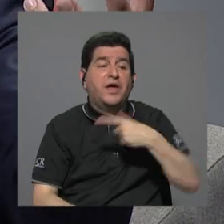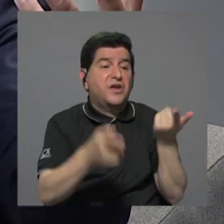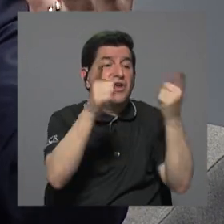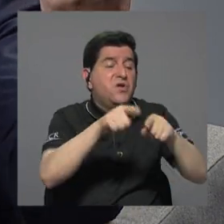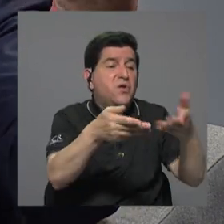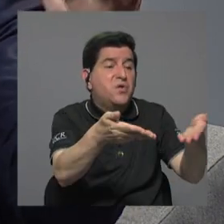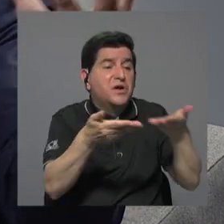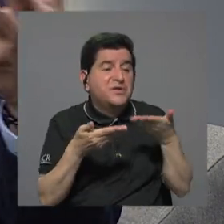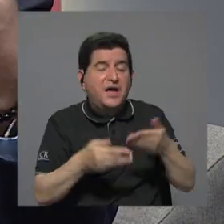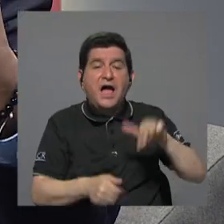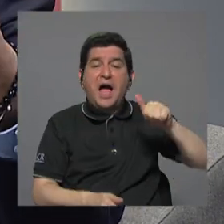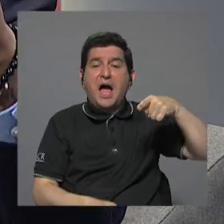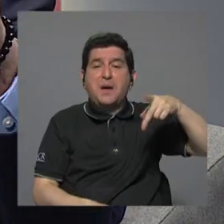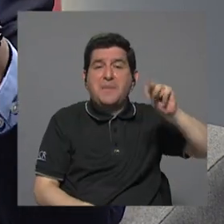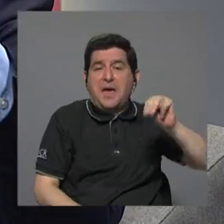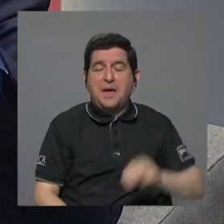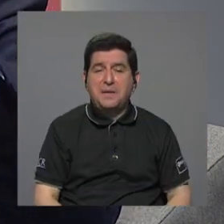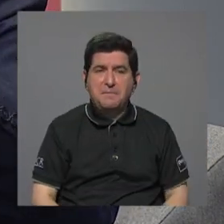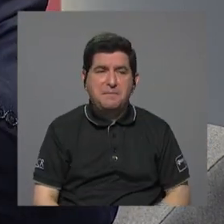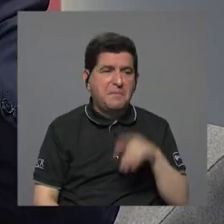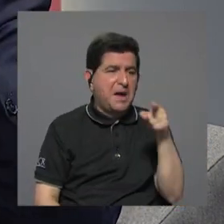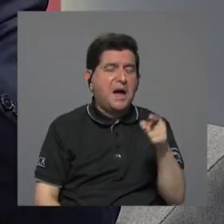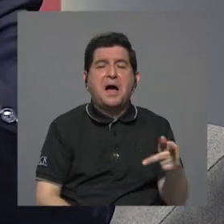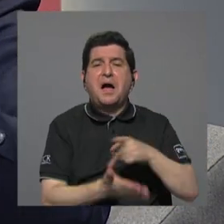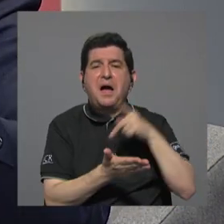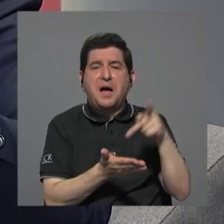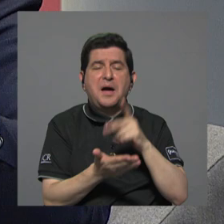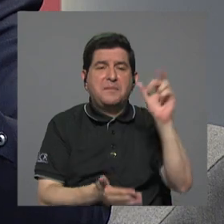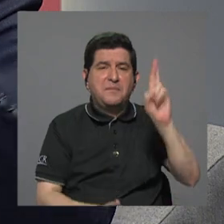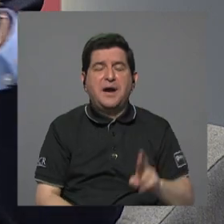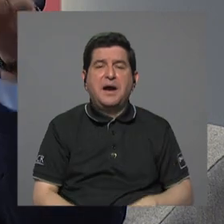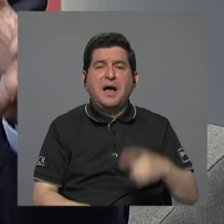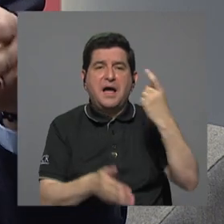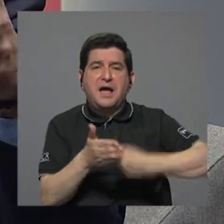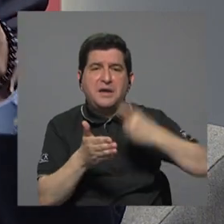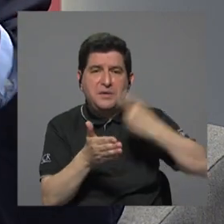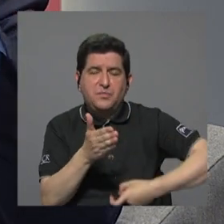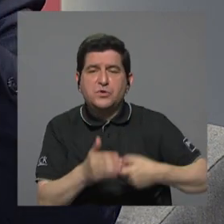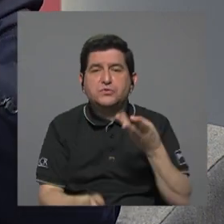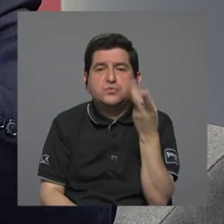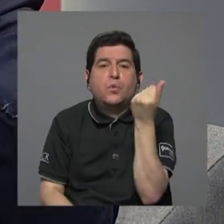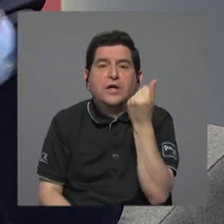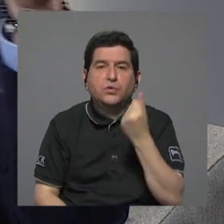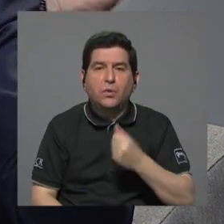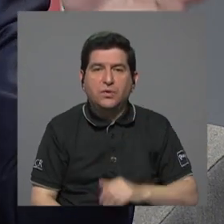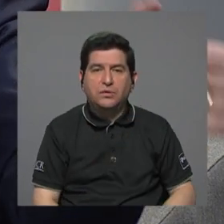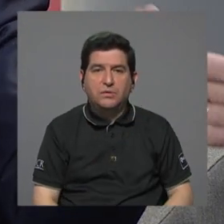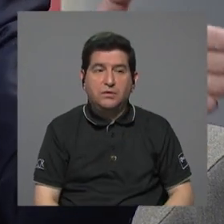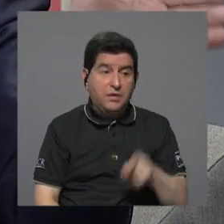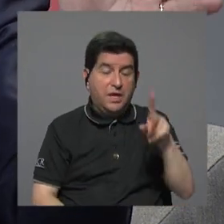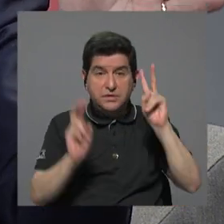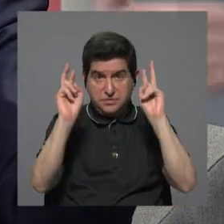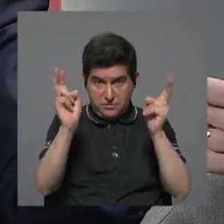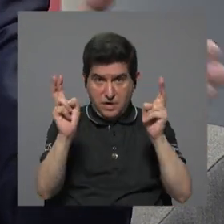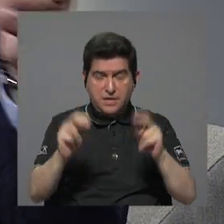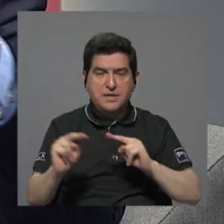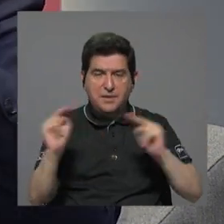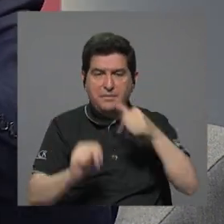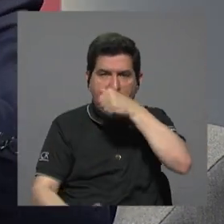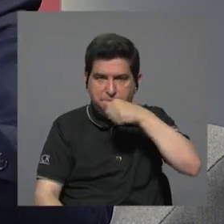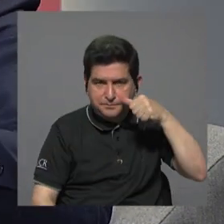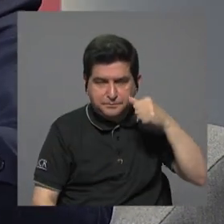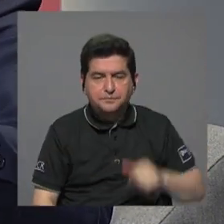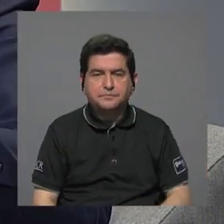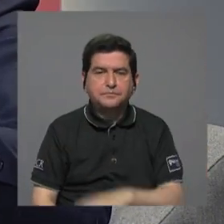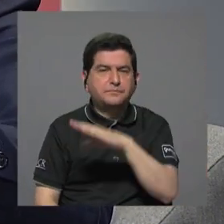pase de información APM términos sobre cuánto es lo que le van a pagar a Costa Rica de impuestos los que están ahí y eso con el tema del narcotráfico